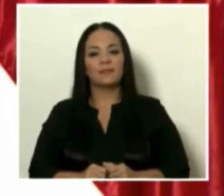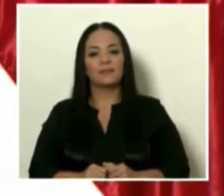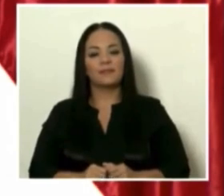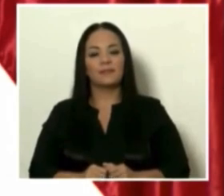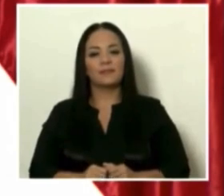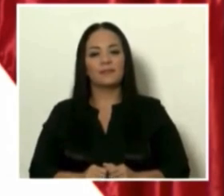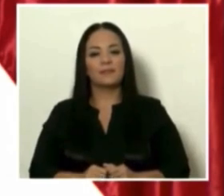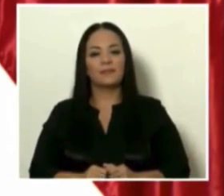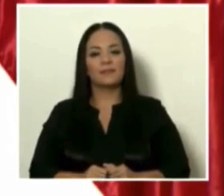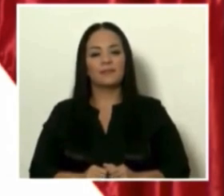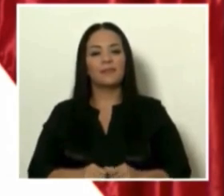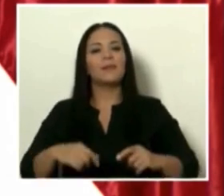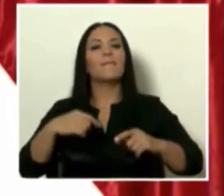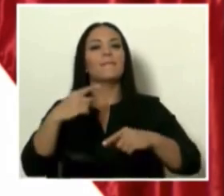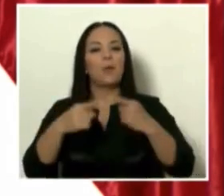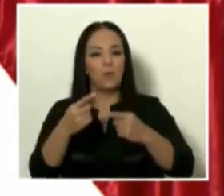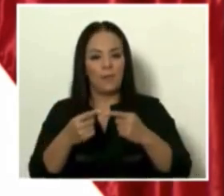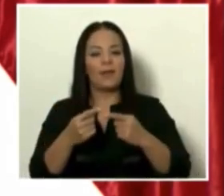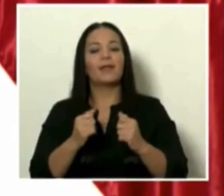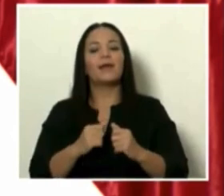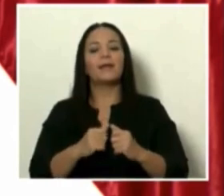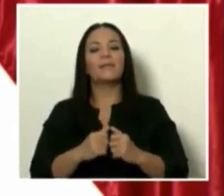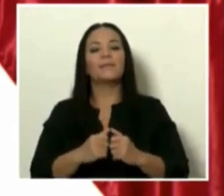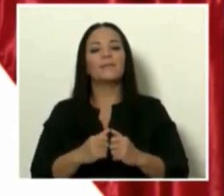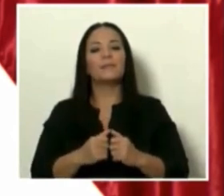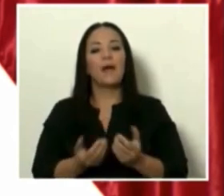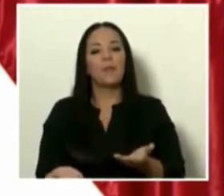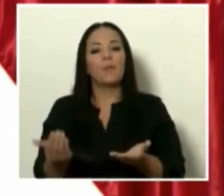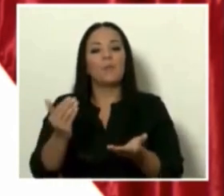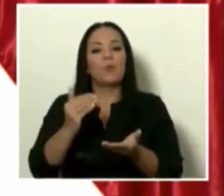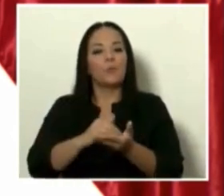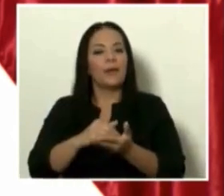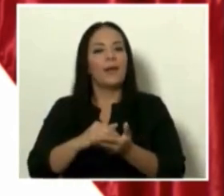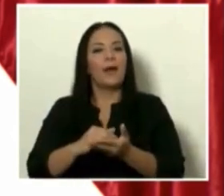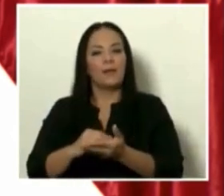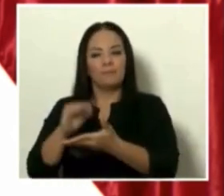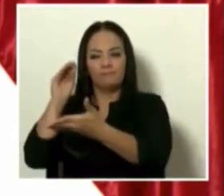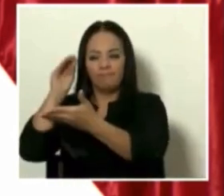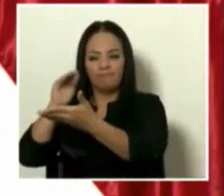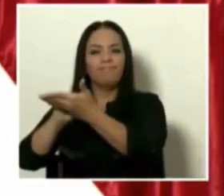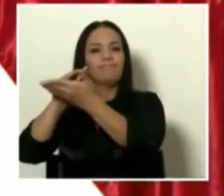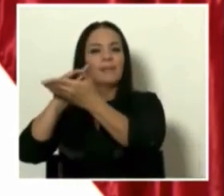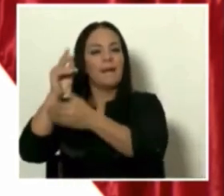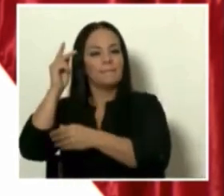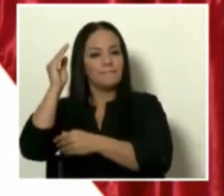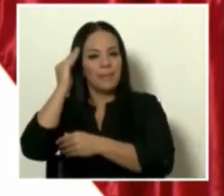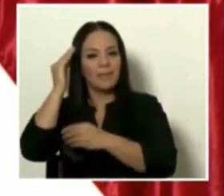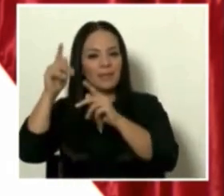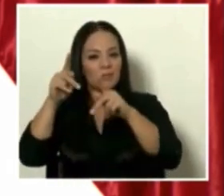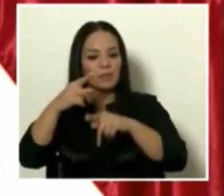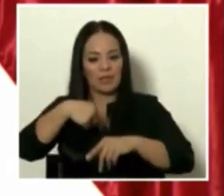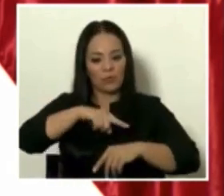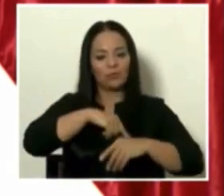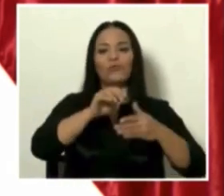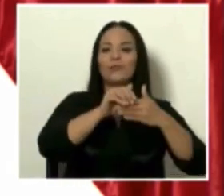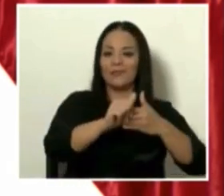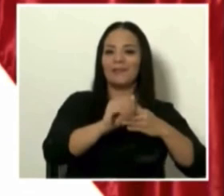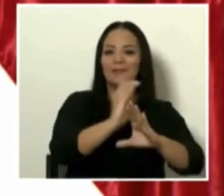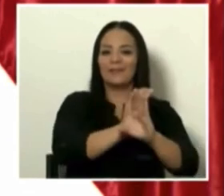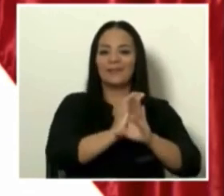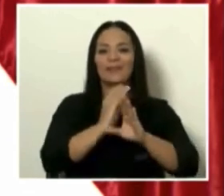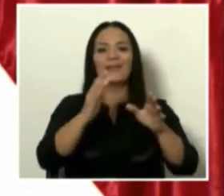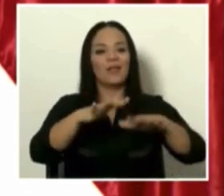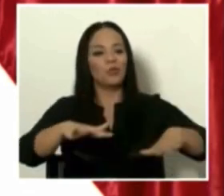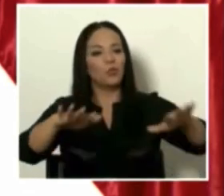reponer en la mente del mundo que somos un líder en la conservación y la naturaleza. De ahí